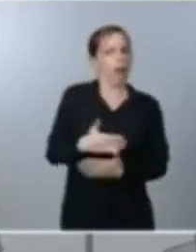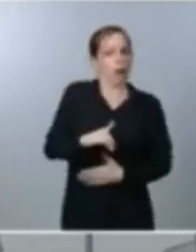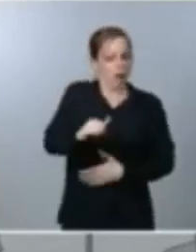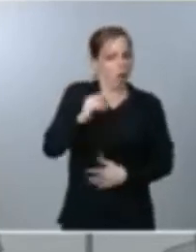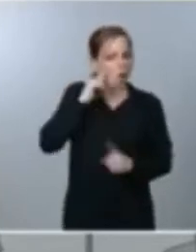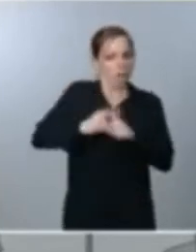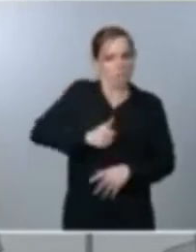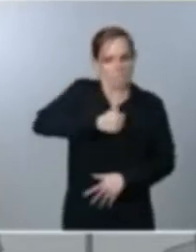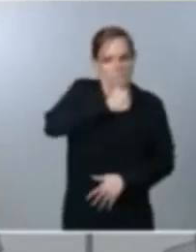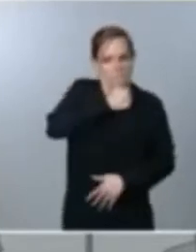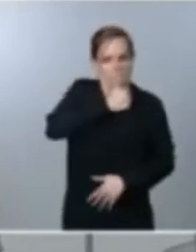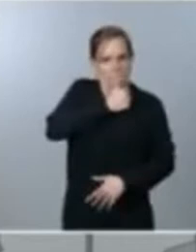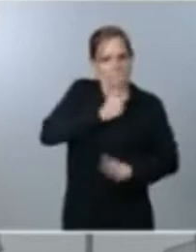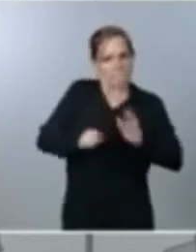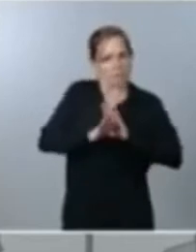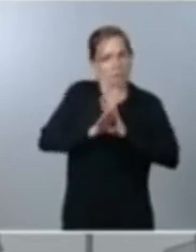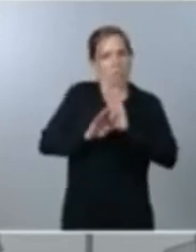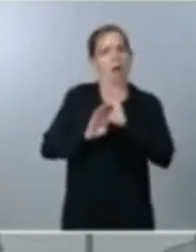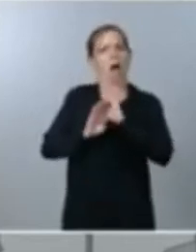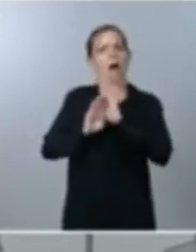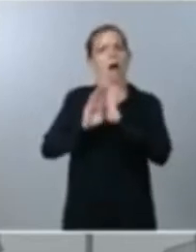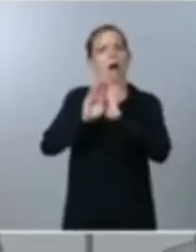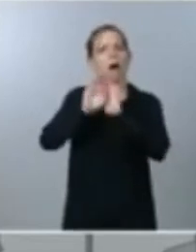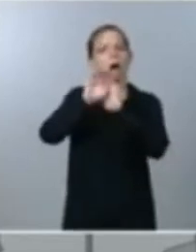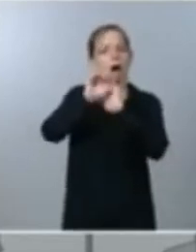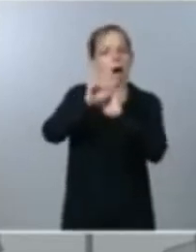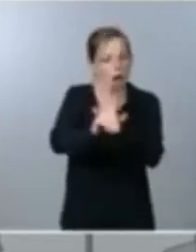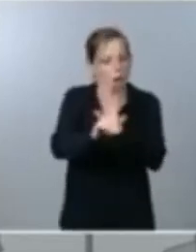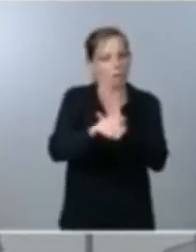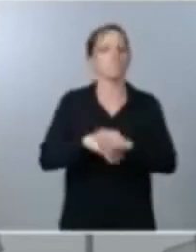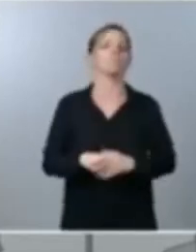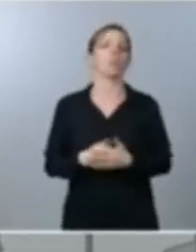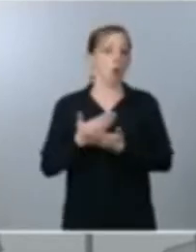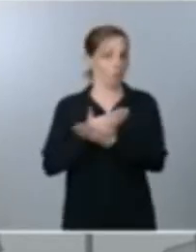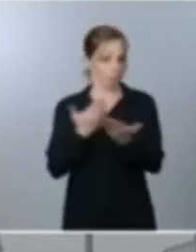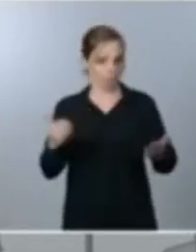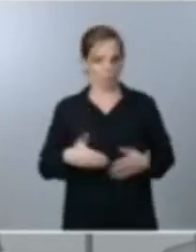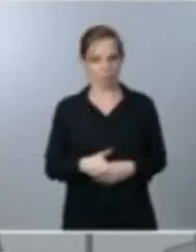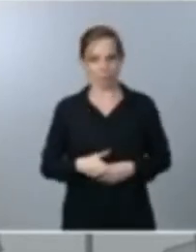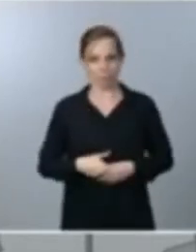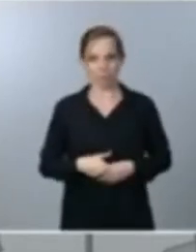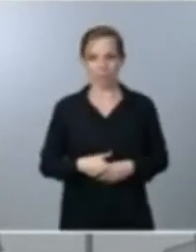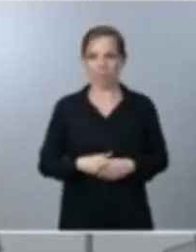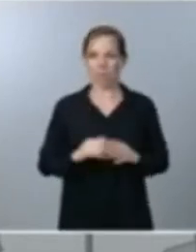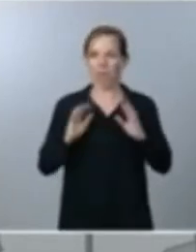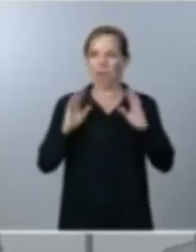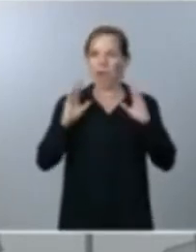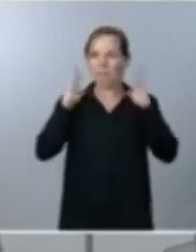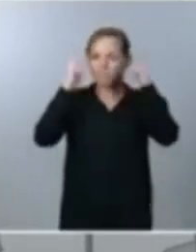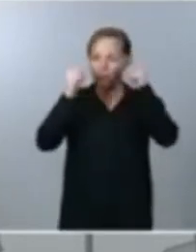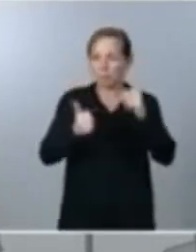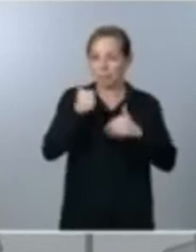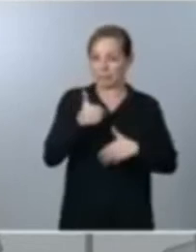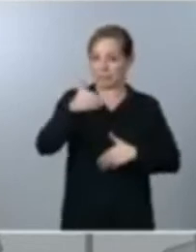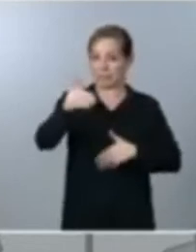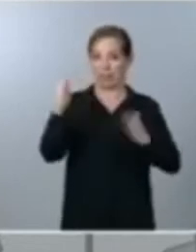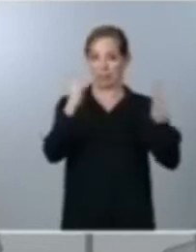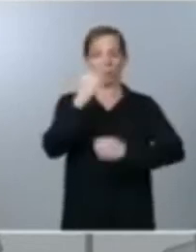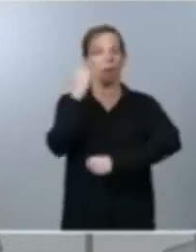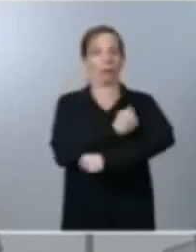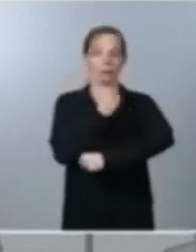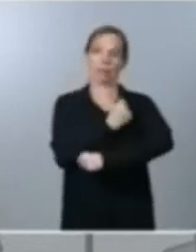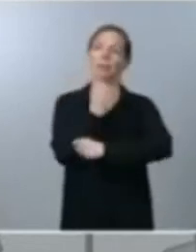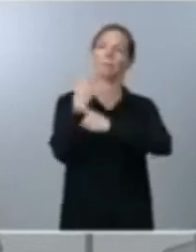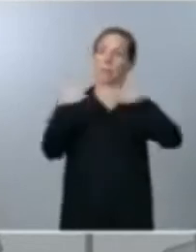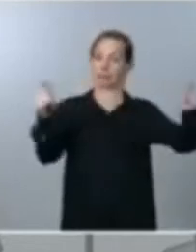la estabilidad y desde la confianza para hacer un esfuerzo más estas navidades diferentes pero sin bajar la guardia